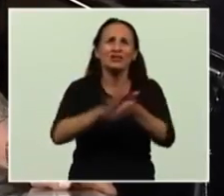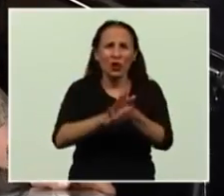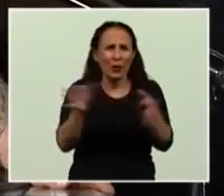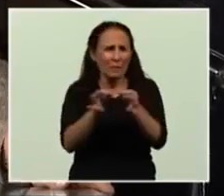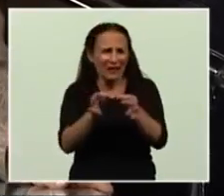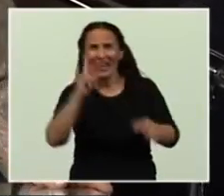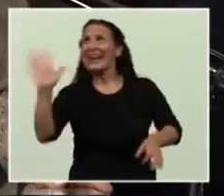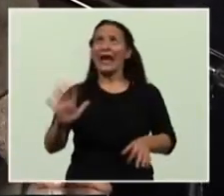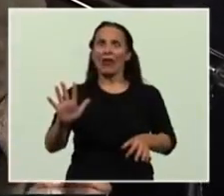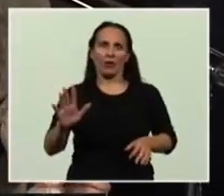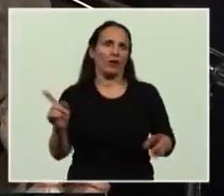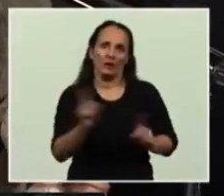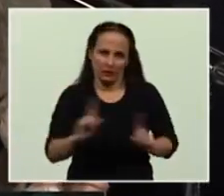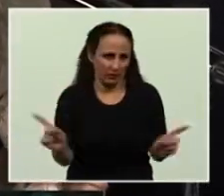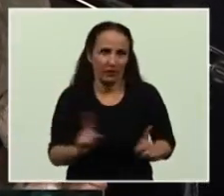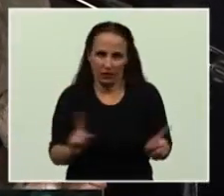todo.